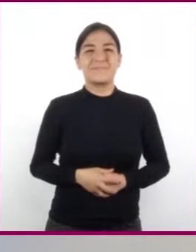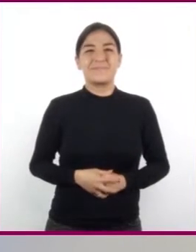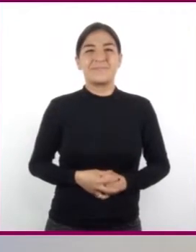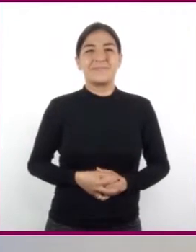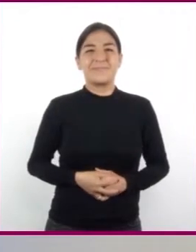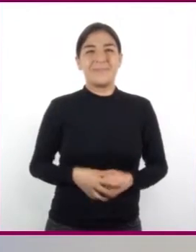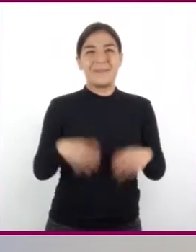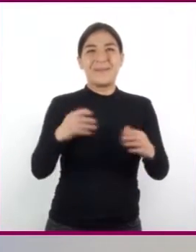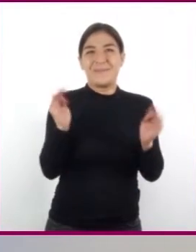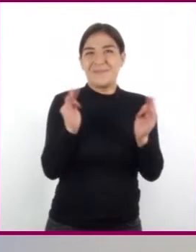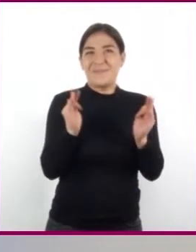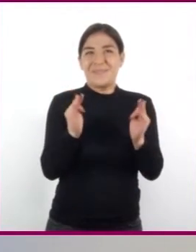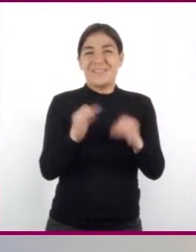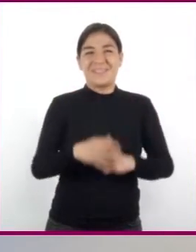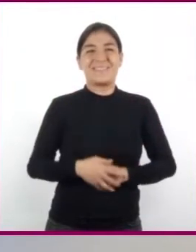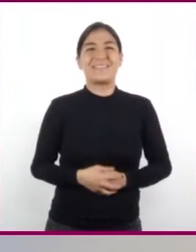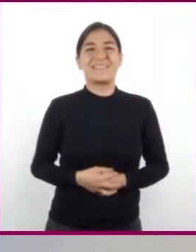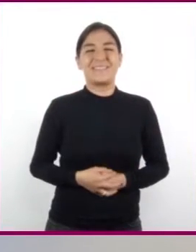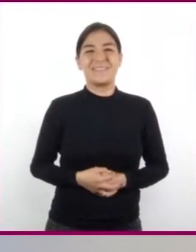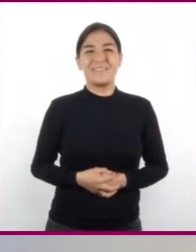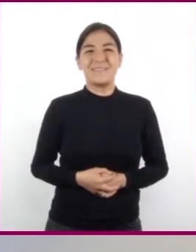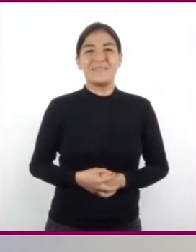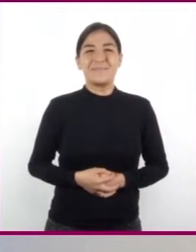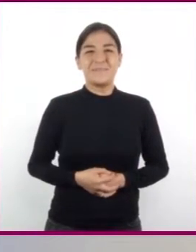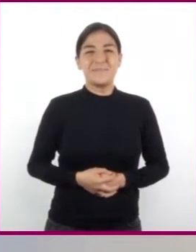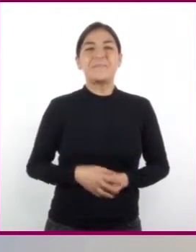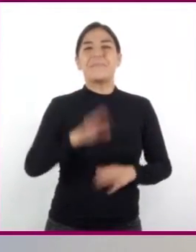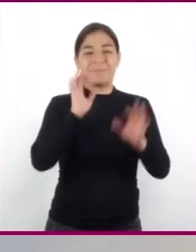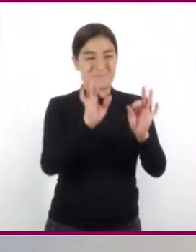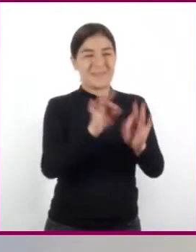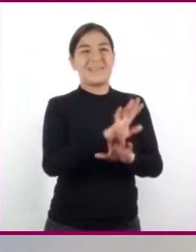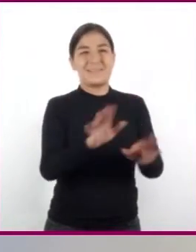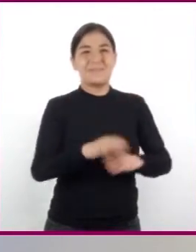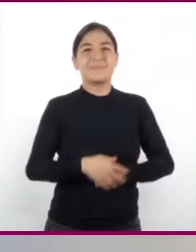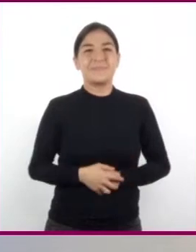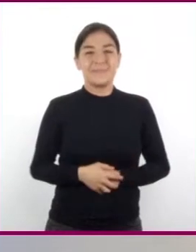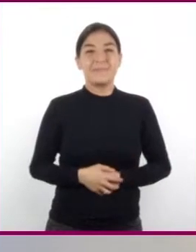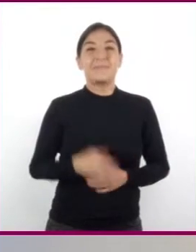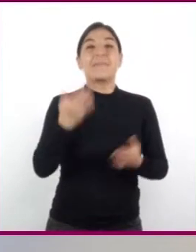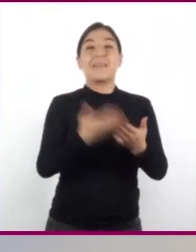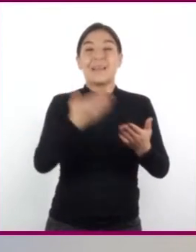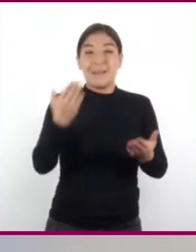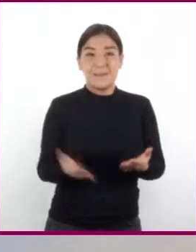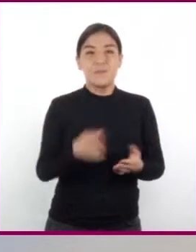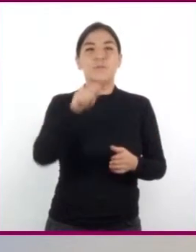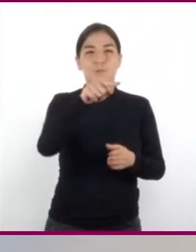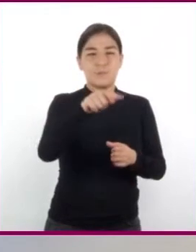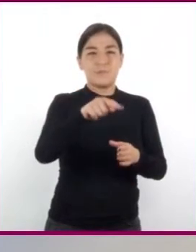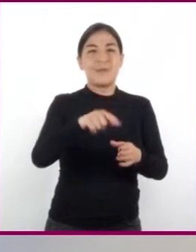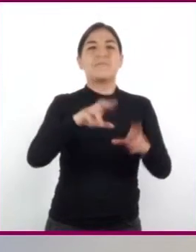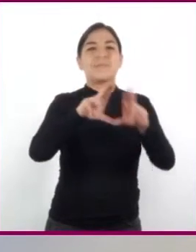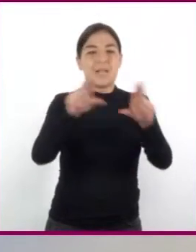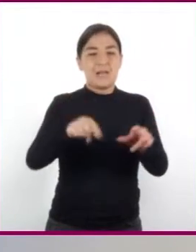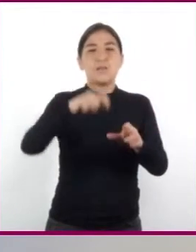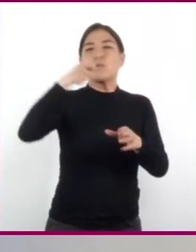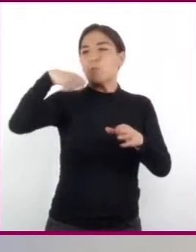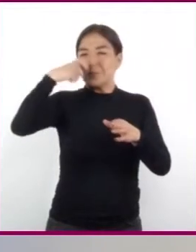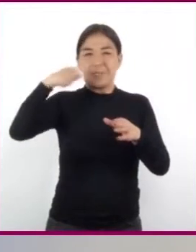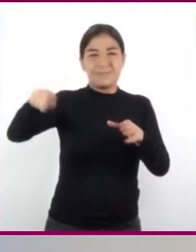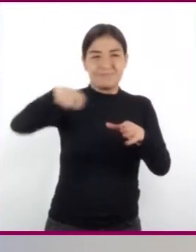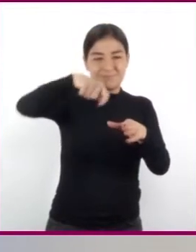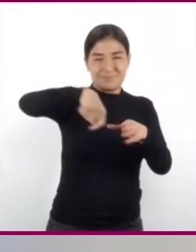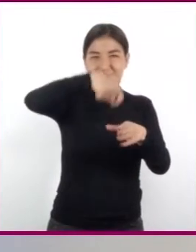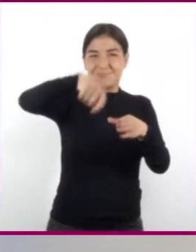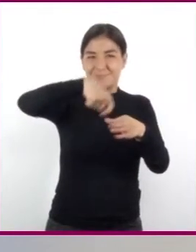¡Ay, sí está fría! Ahí está perfecto. Ahora, mueve los hielos con la cuchara.